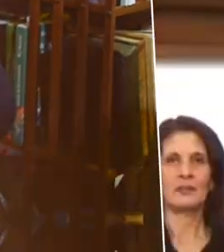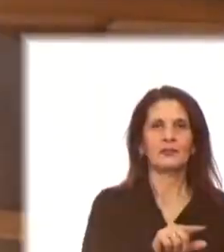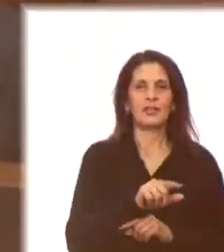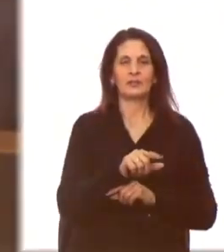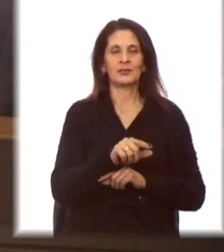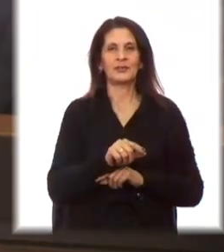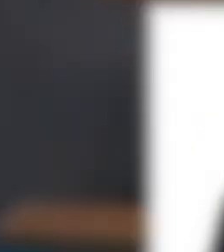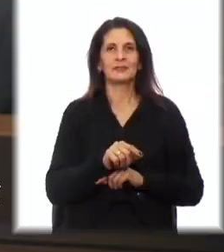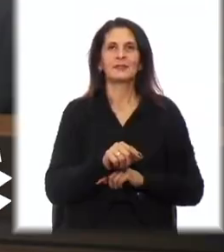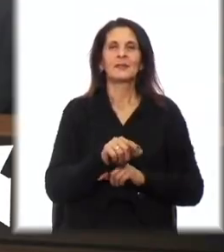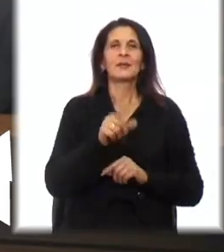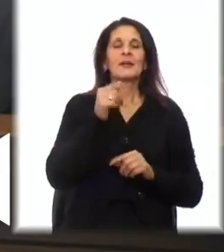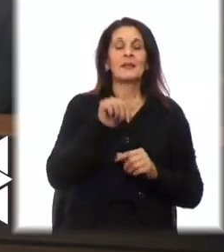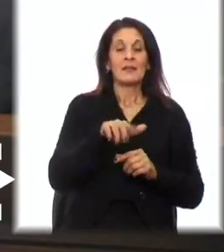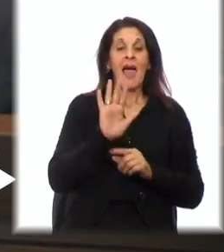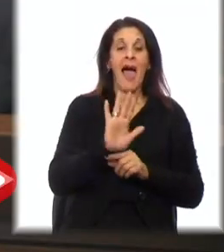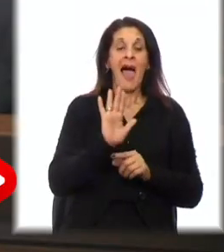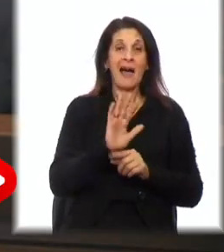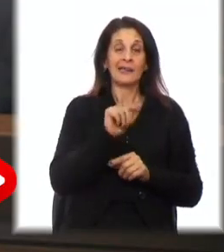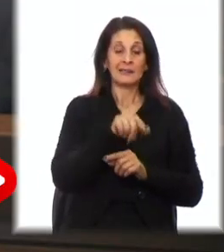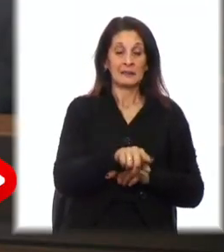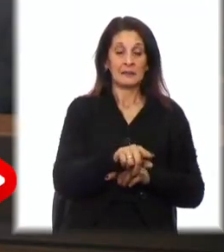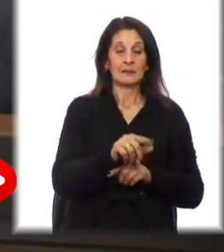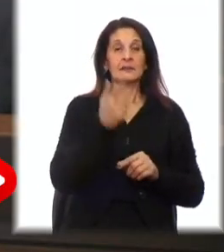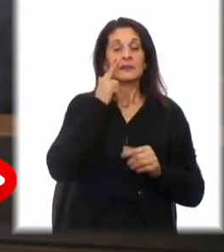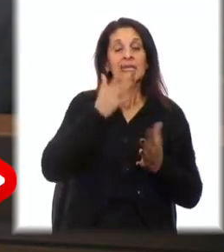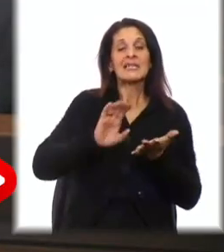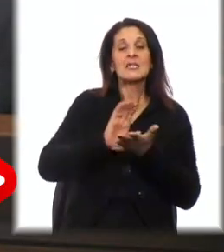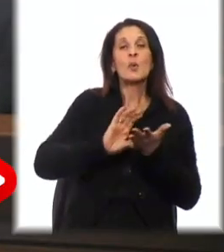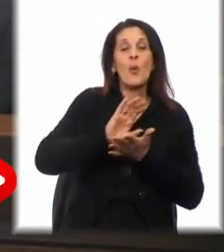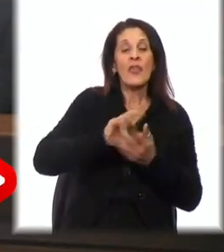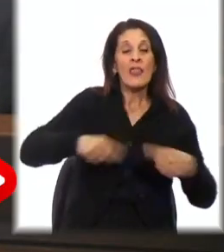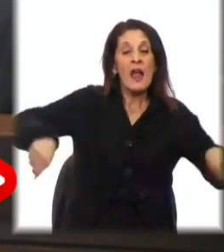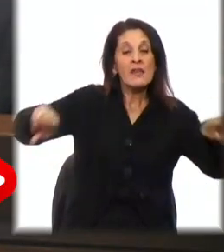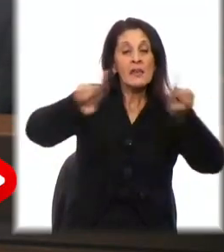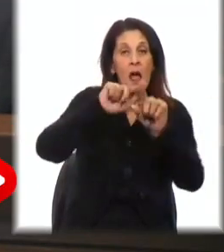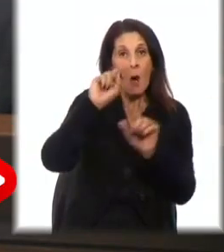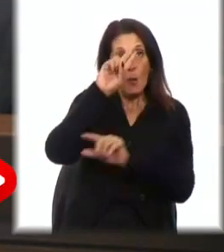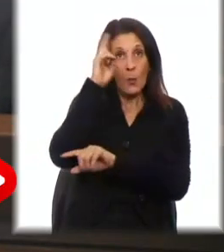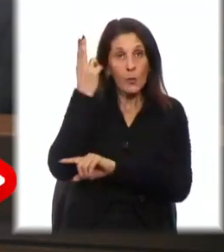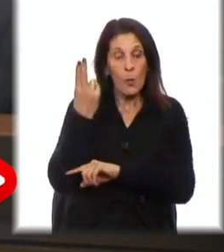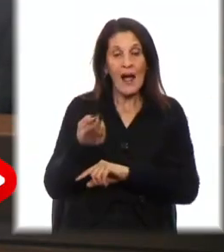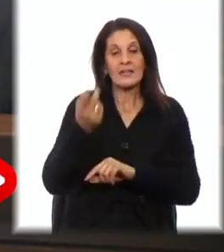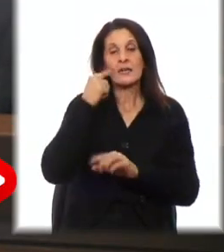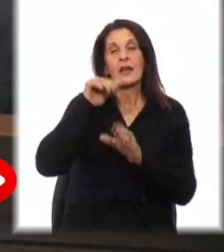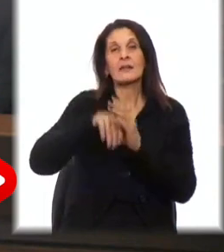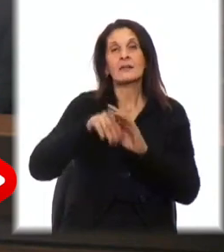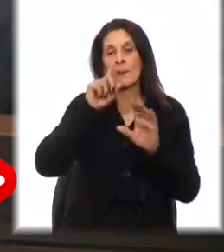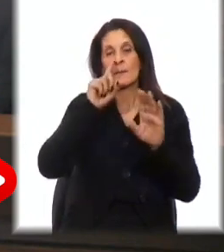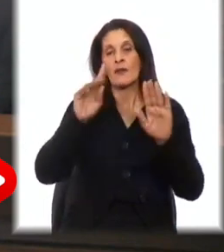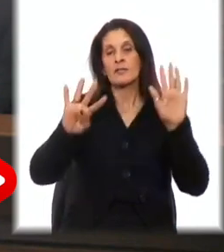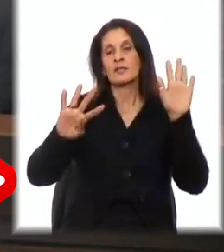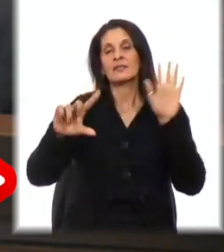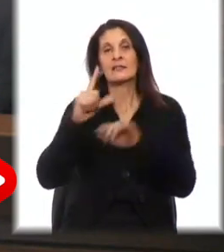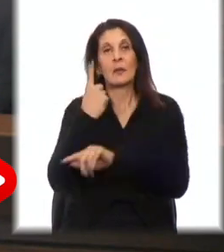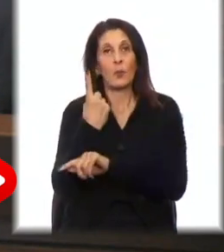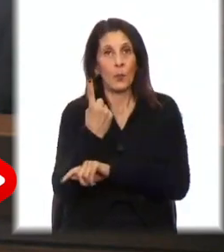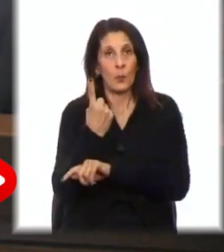estábamos todos. Y tal es así que la ciudadanía uruguaya en las elecciones del año 1971